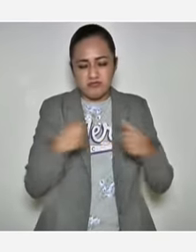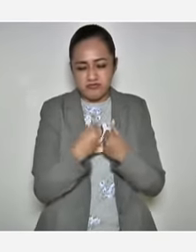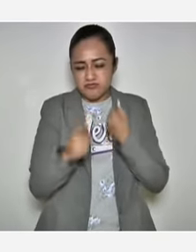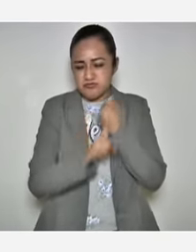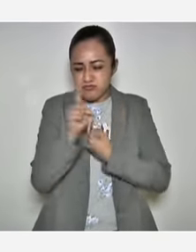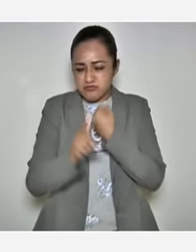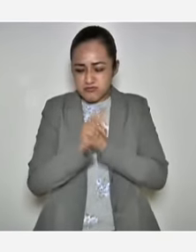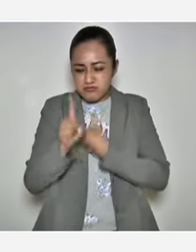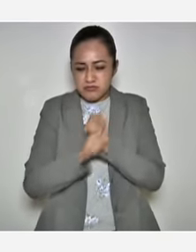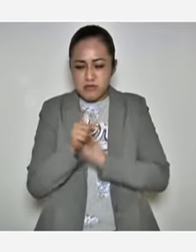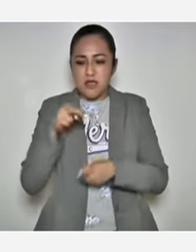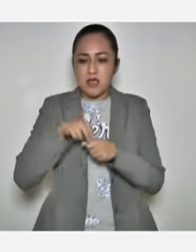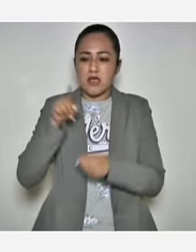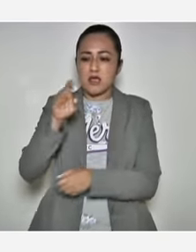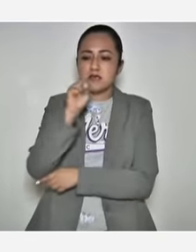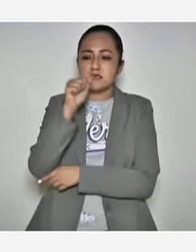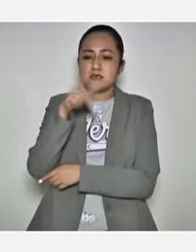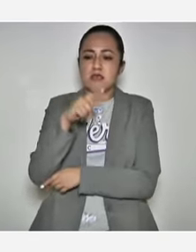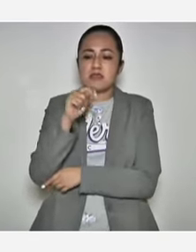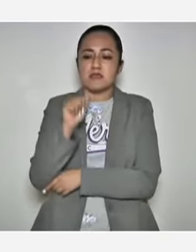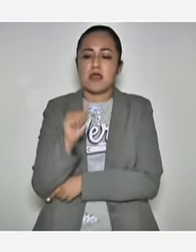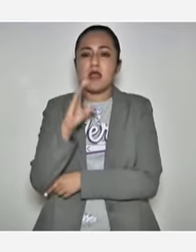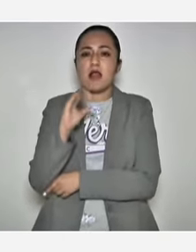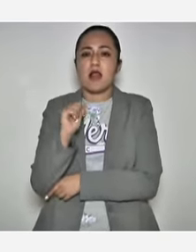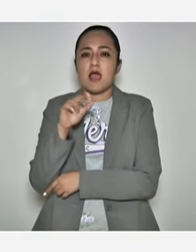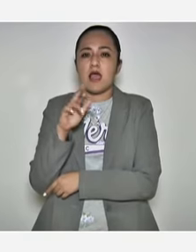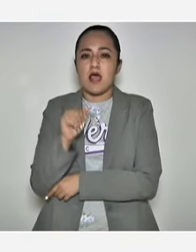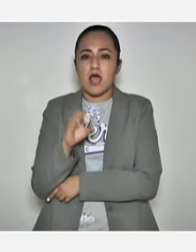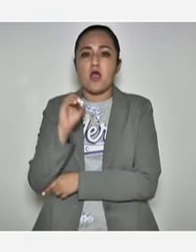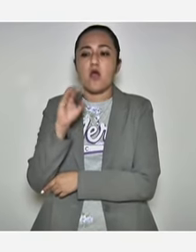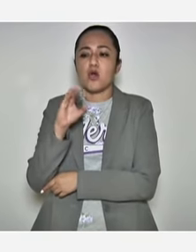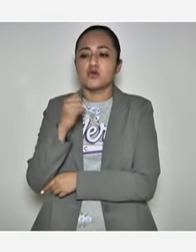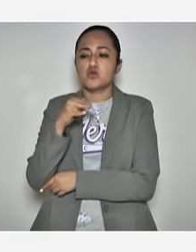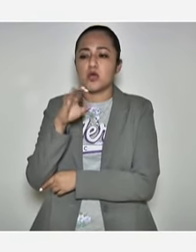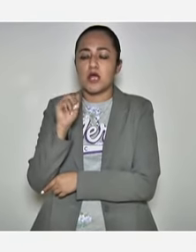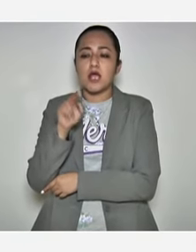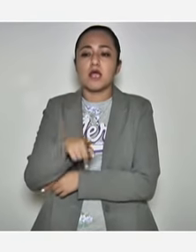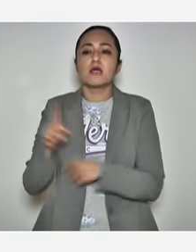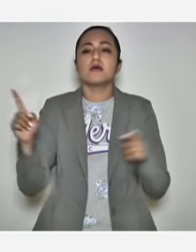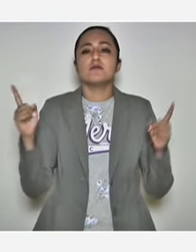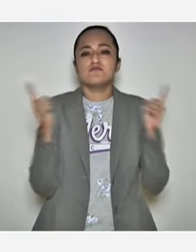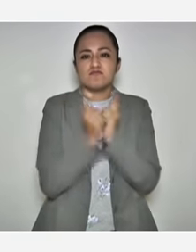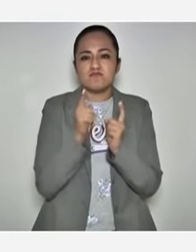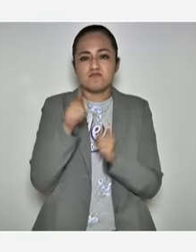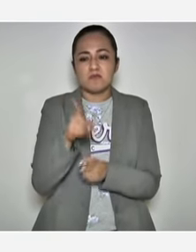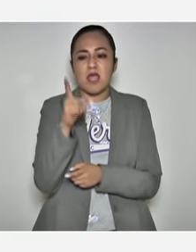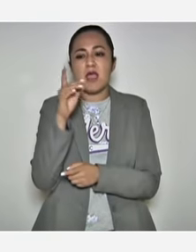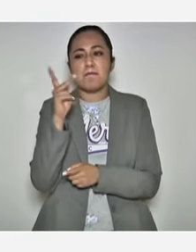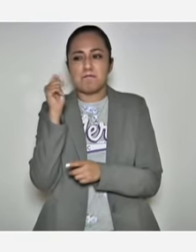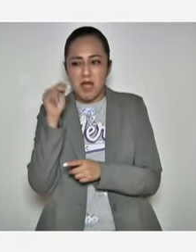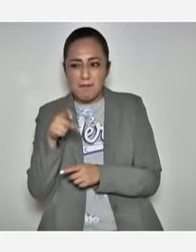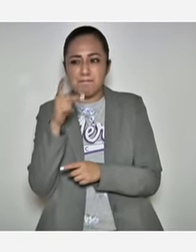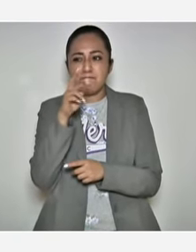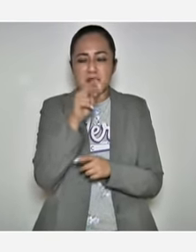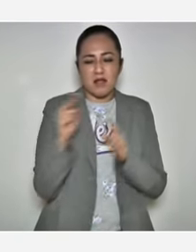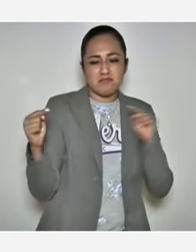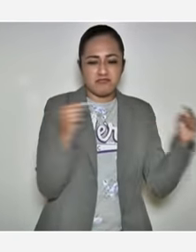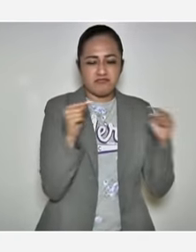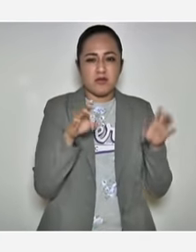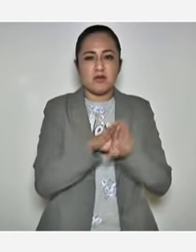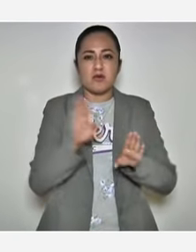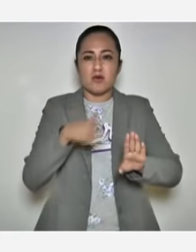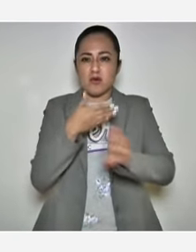en Santa Clara o Coyucan entre los candidatos del PAN y del PRI, luego de que acusan un